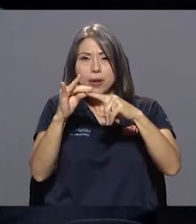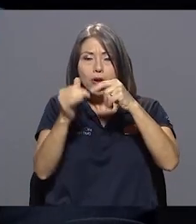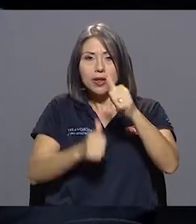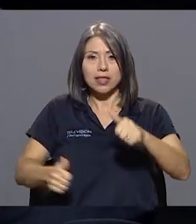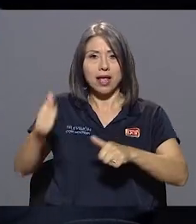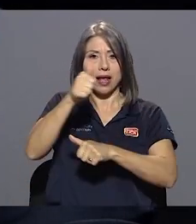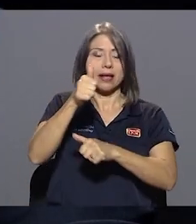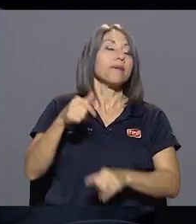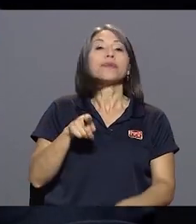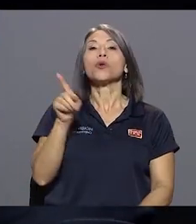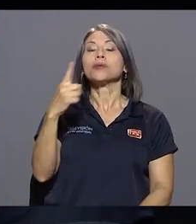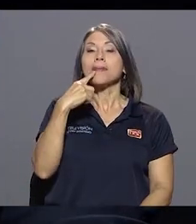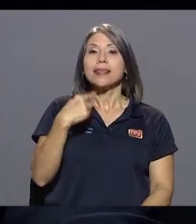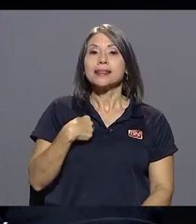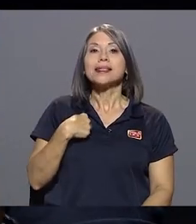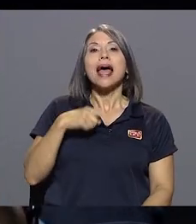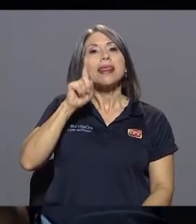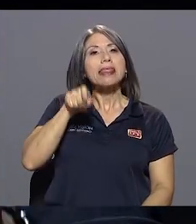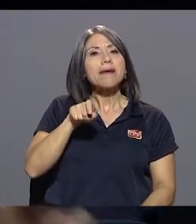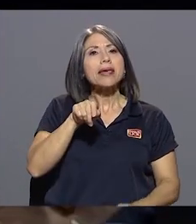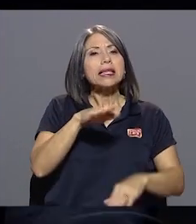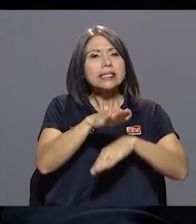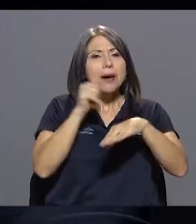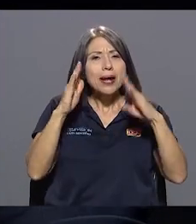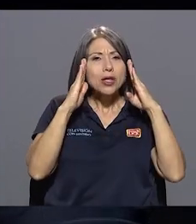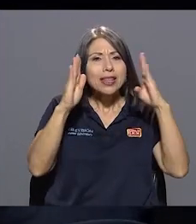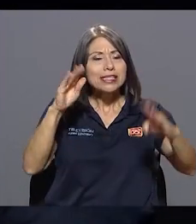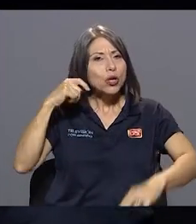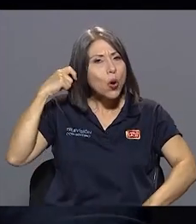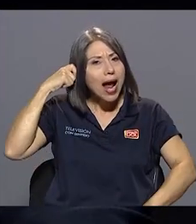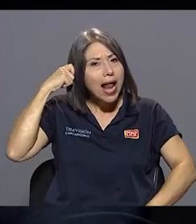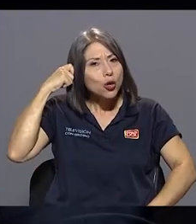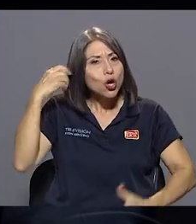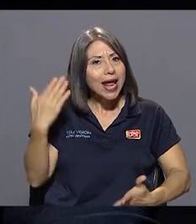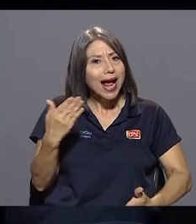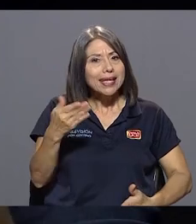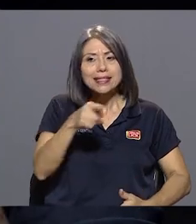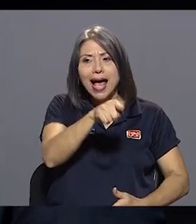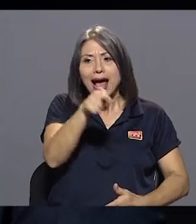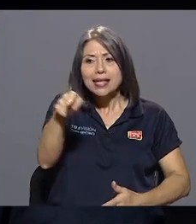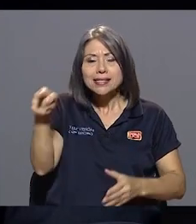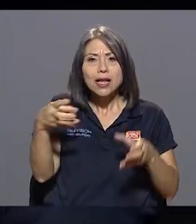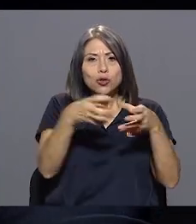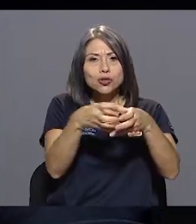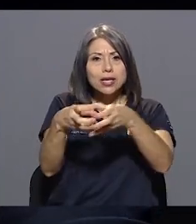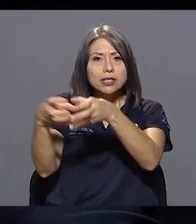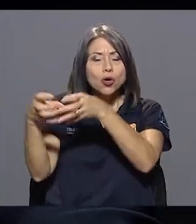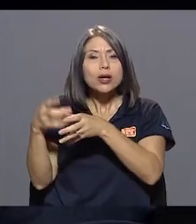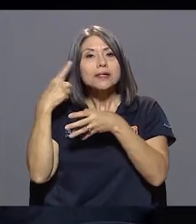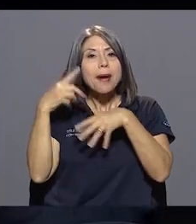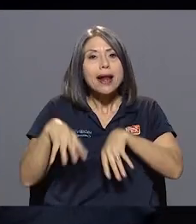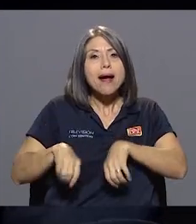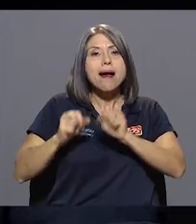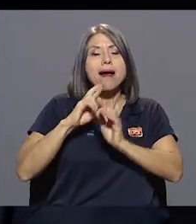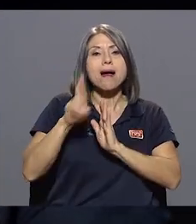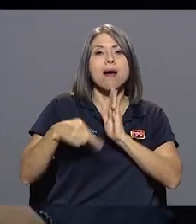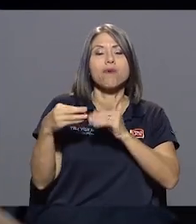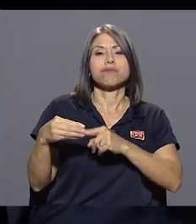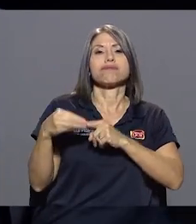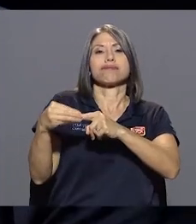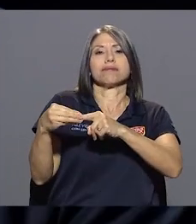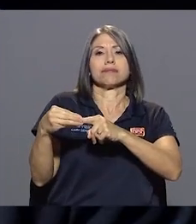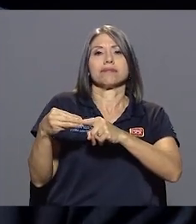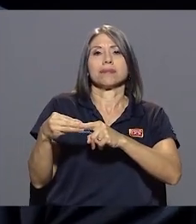decía que habría que hacer un llamado de atención y un jalón de orejas a ciertos sectores para que tomen un papel más protagónico. Desde el sindicato,